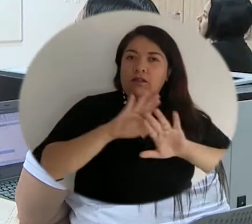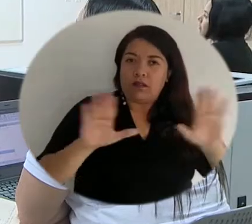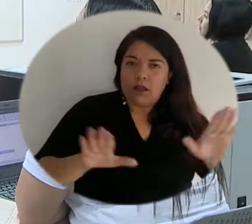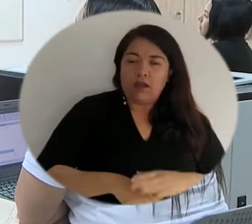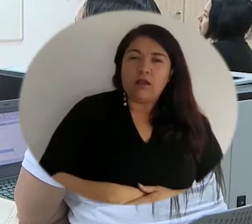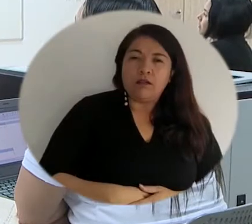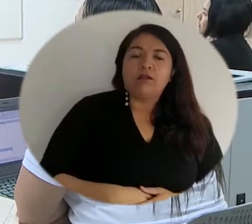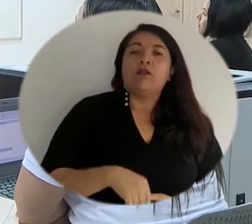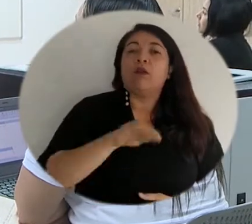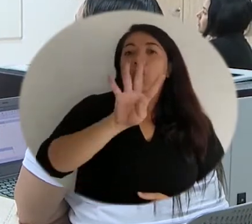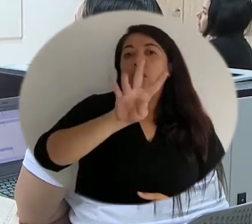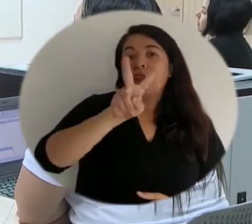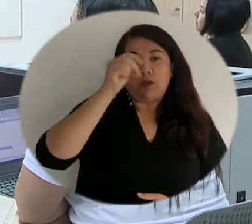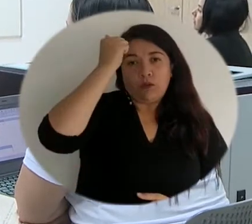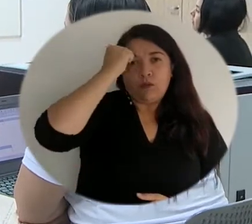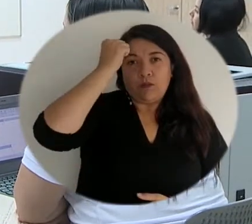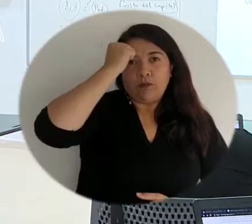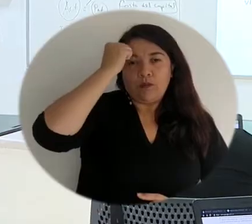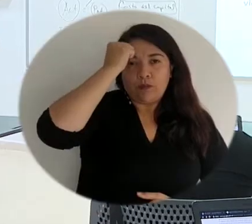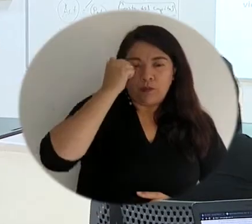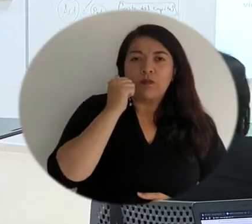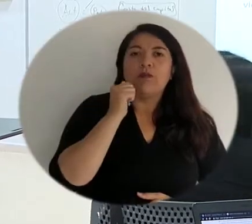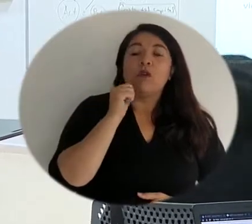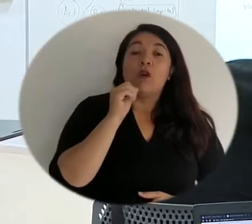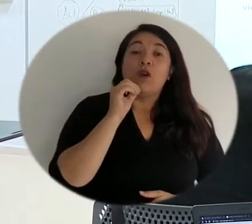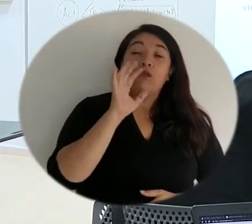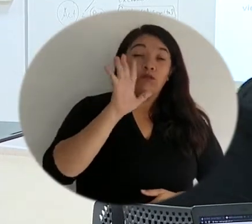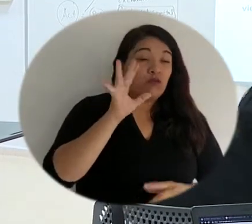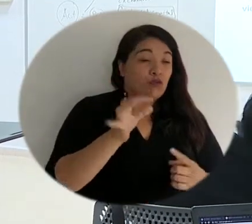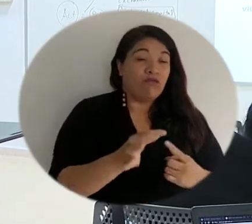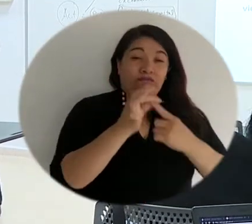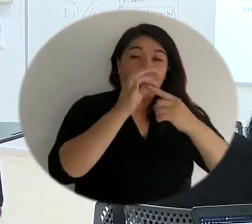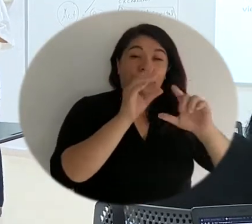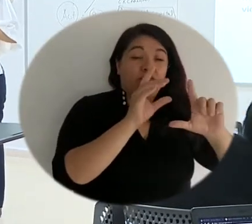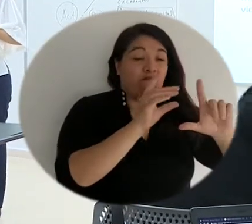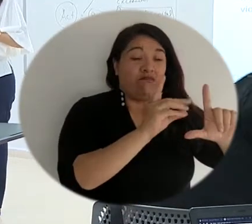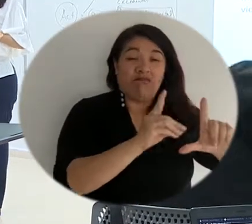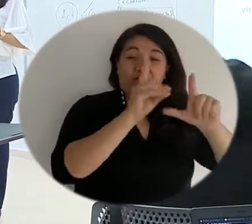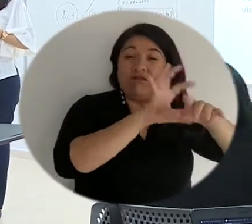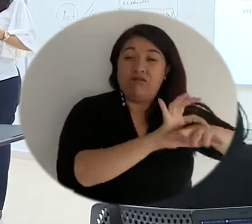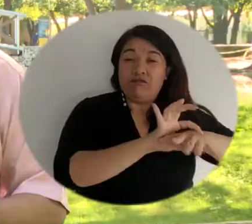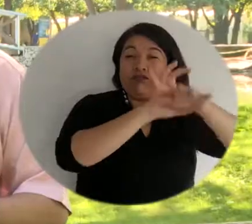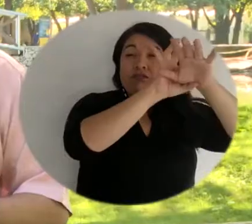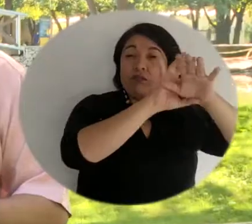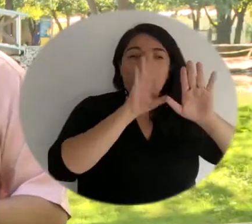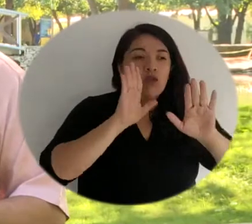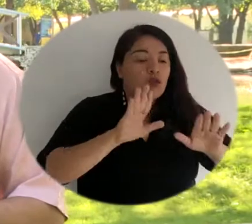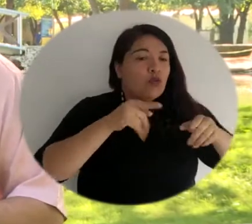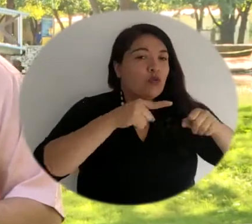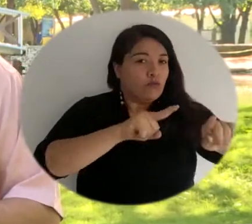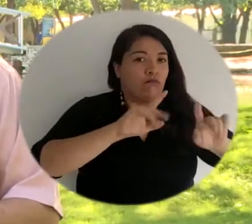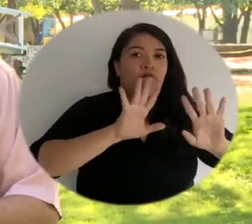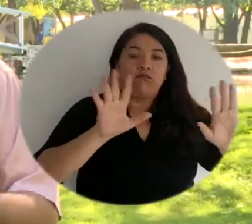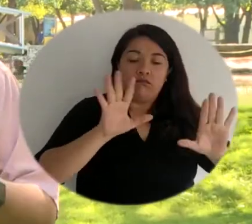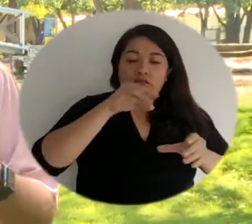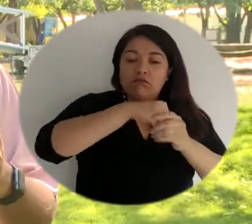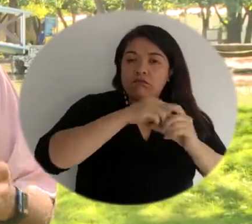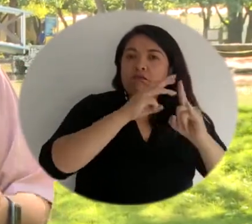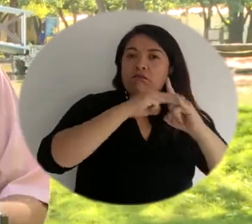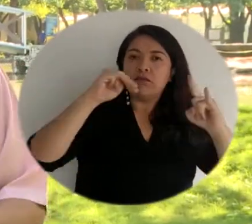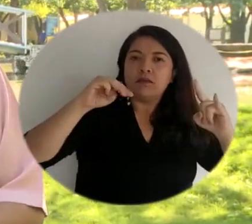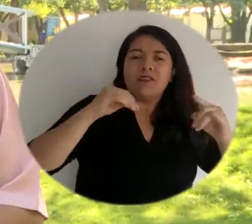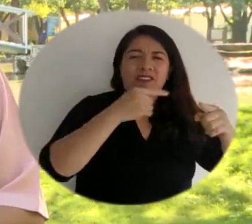Son 42 docentes, doctoras y doctores, tanto institucionales de nuestra propia universidad, de